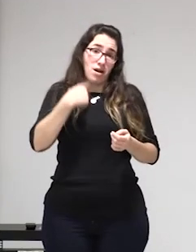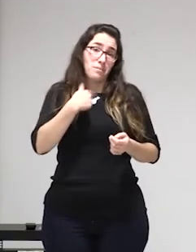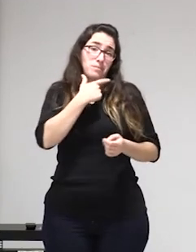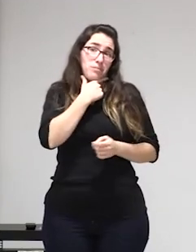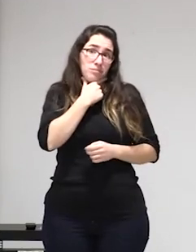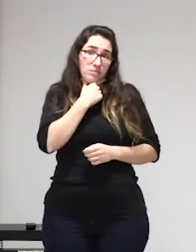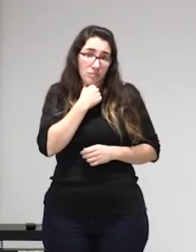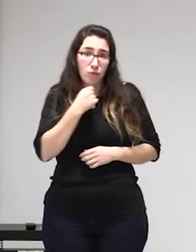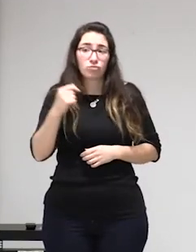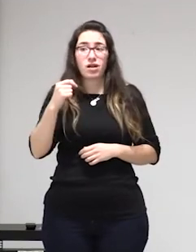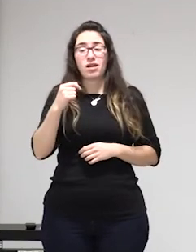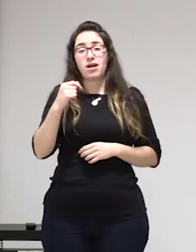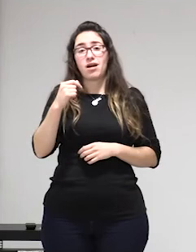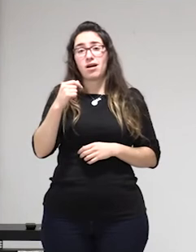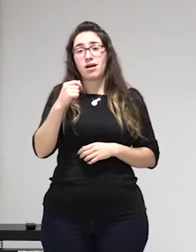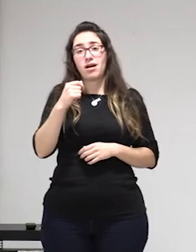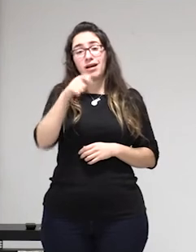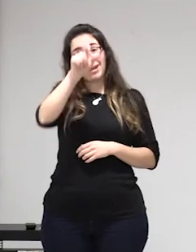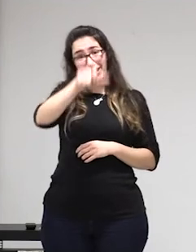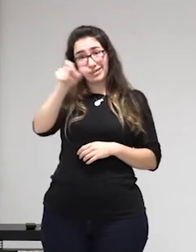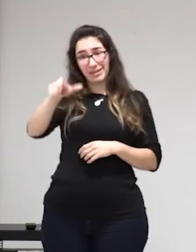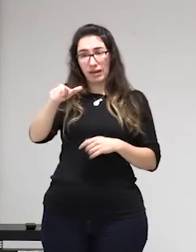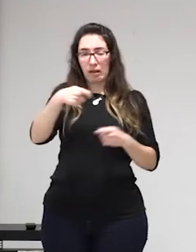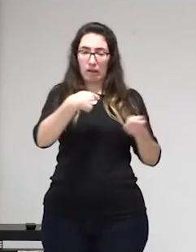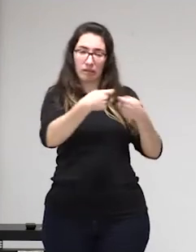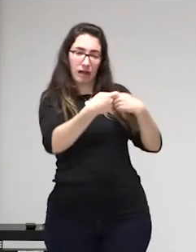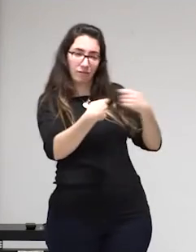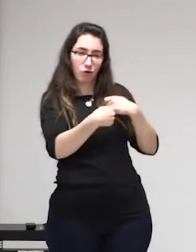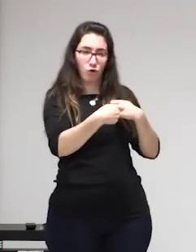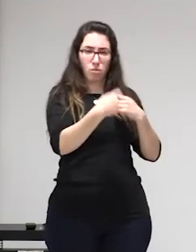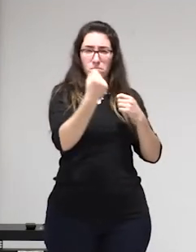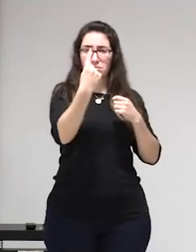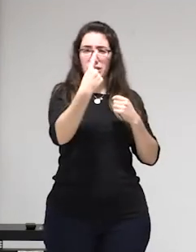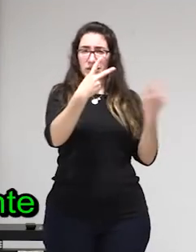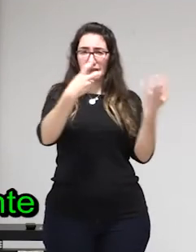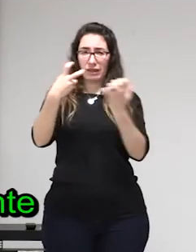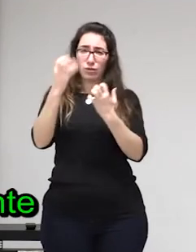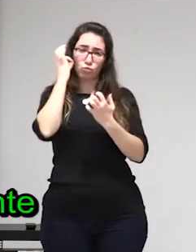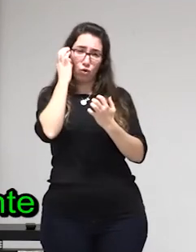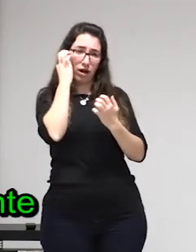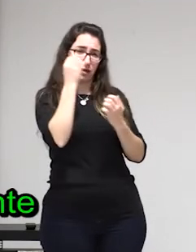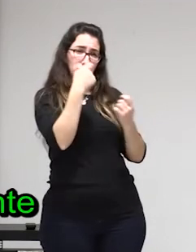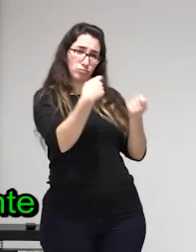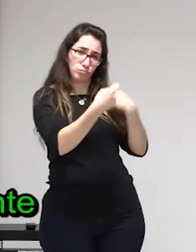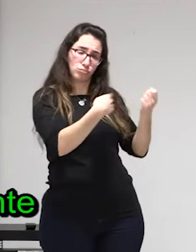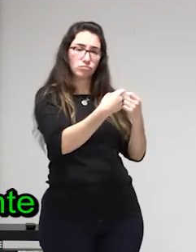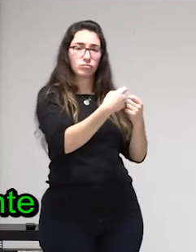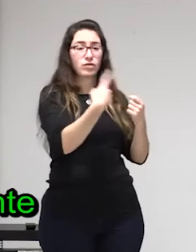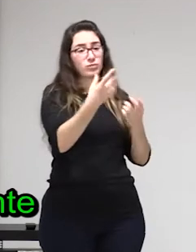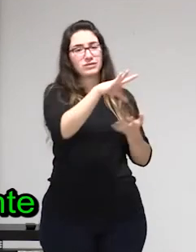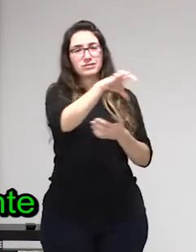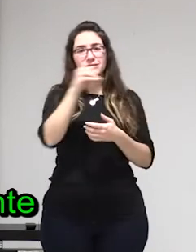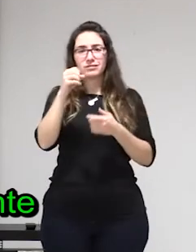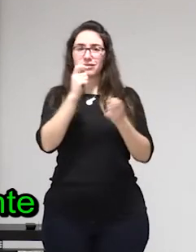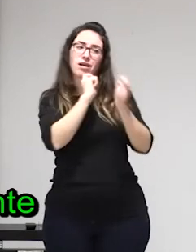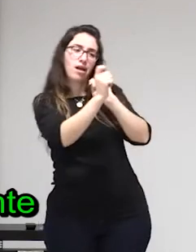de los cargos de los altos cargos vamos a decir de APRAM entonces bueno vemos que